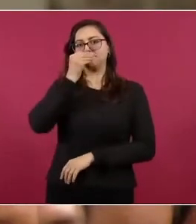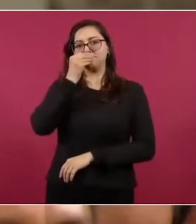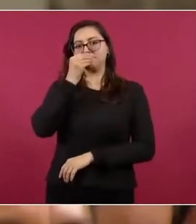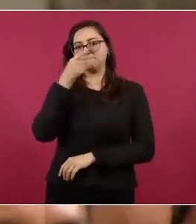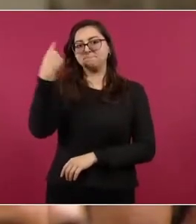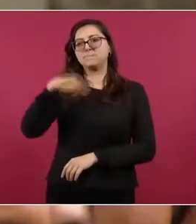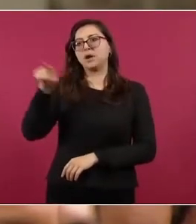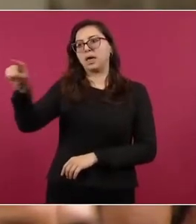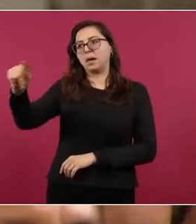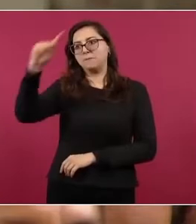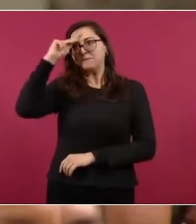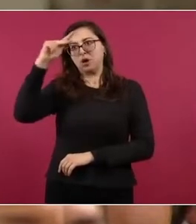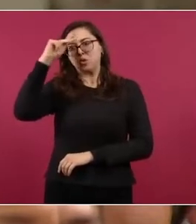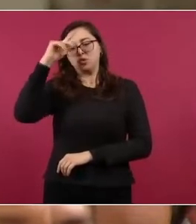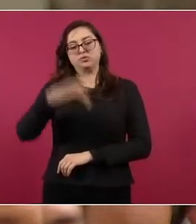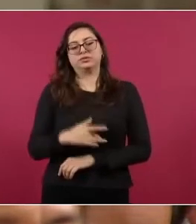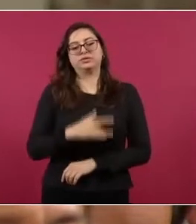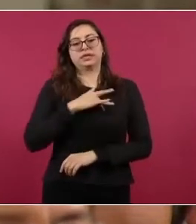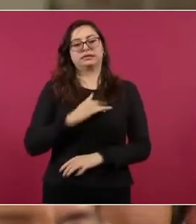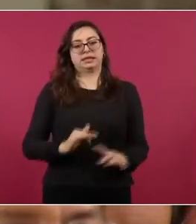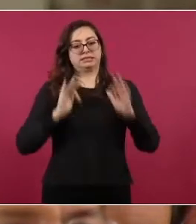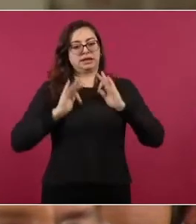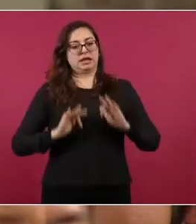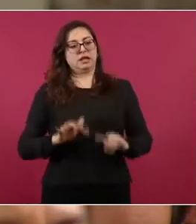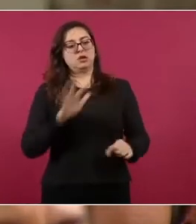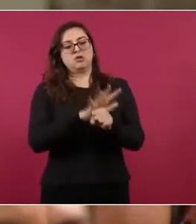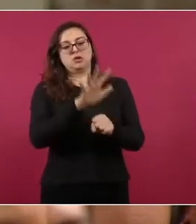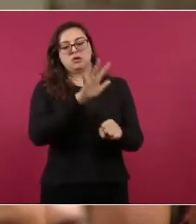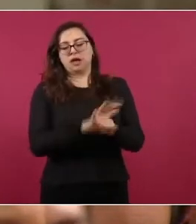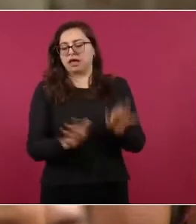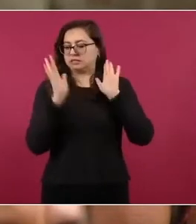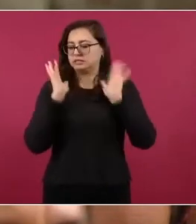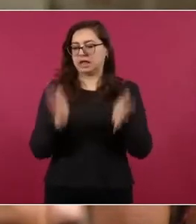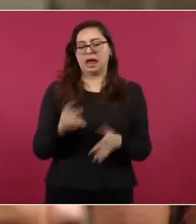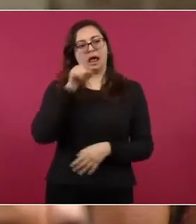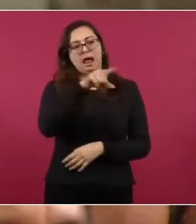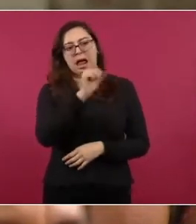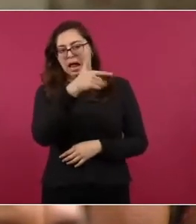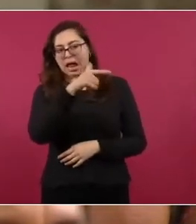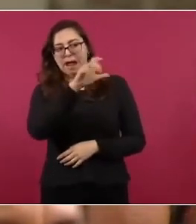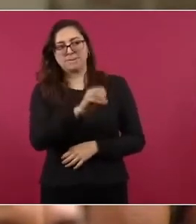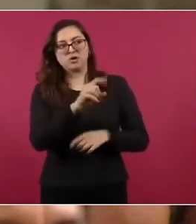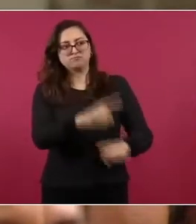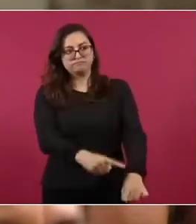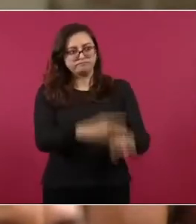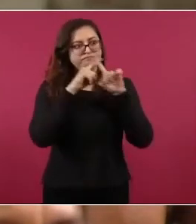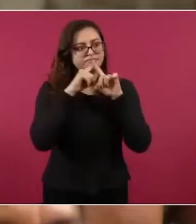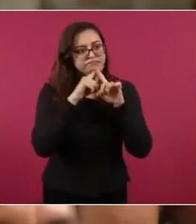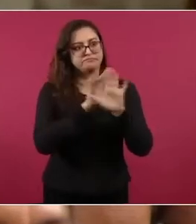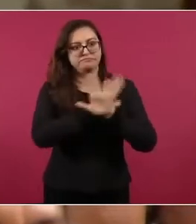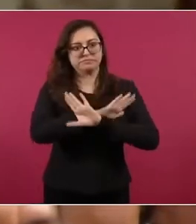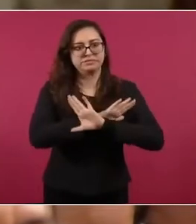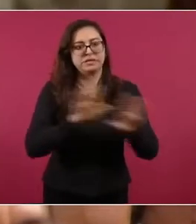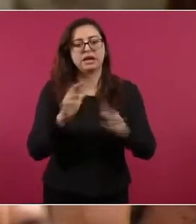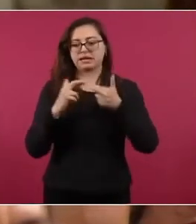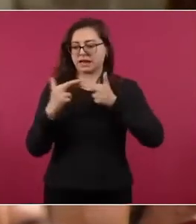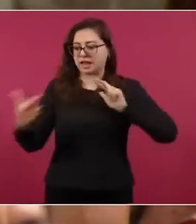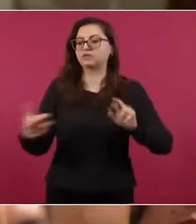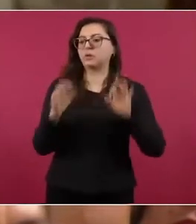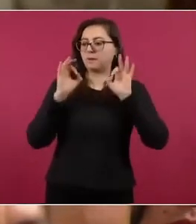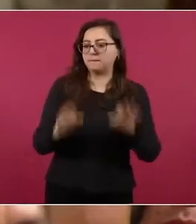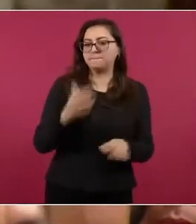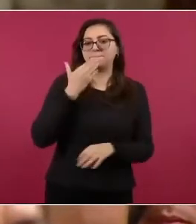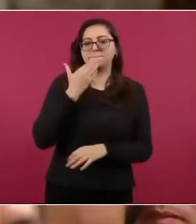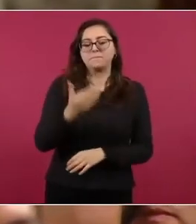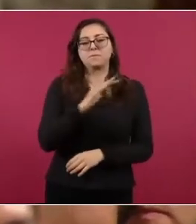el Perú, no sé, se sientan satisfechos o sientan que ya podría mejorar esta relación? Y